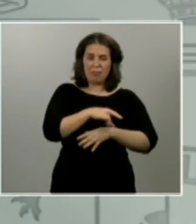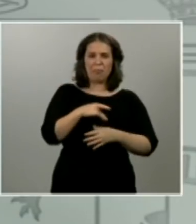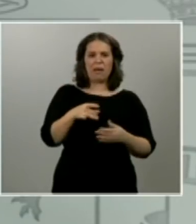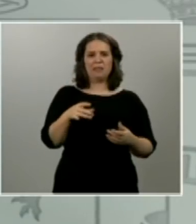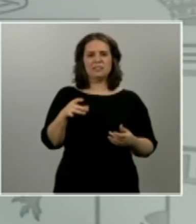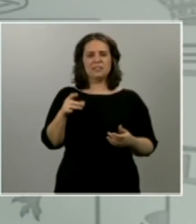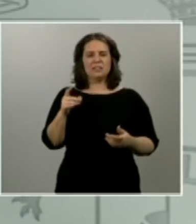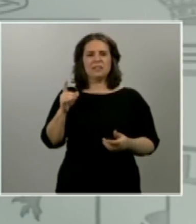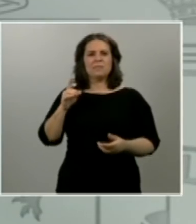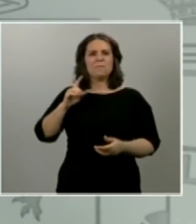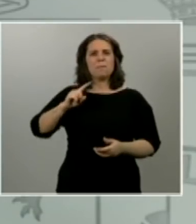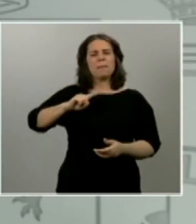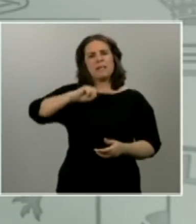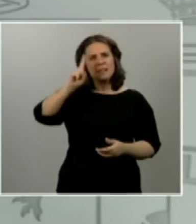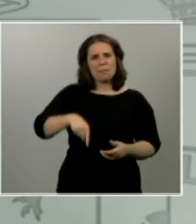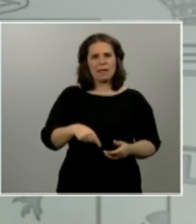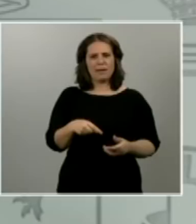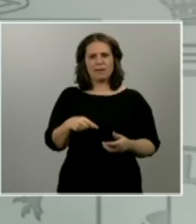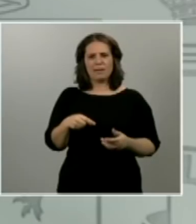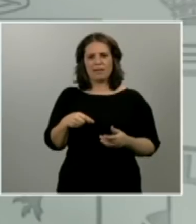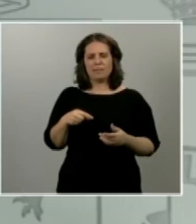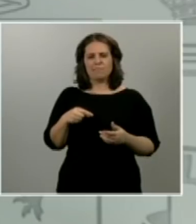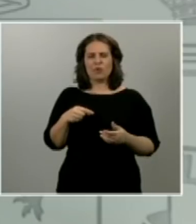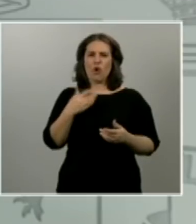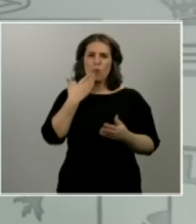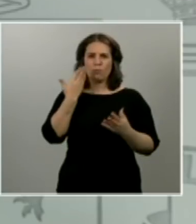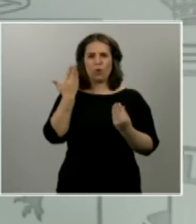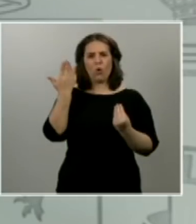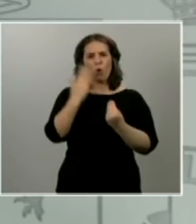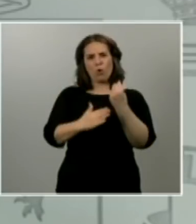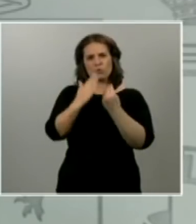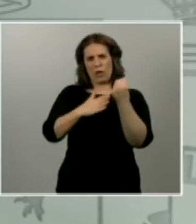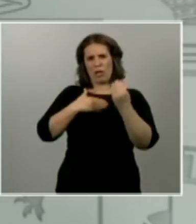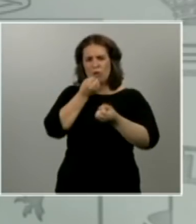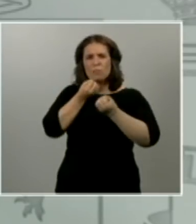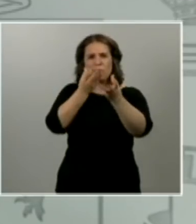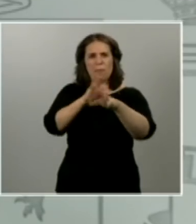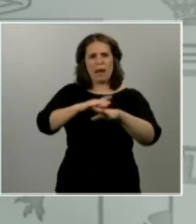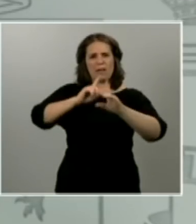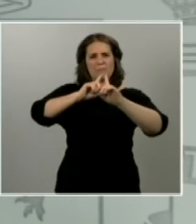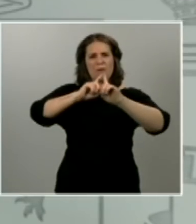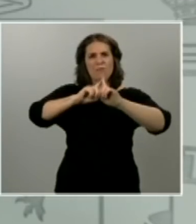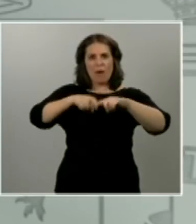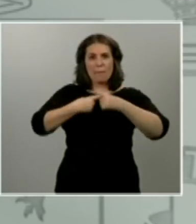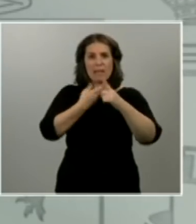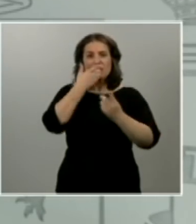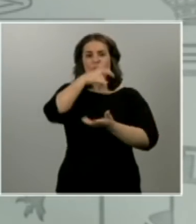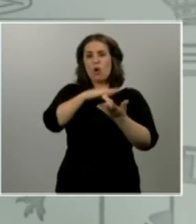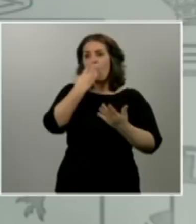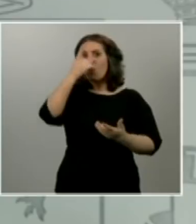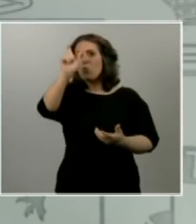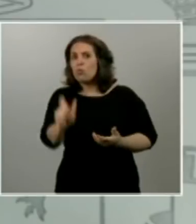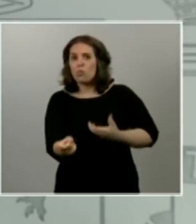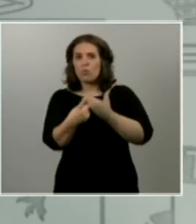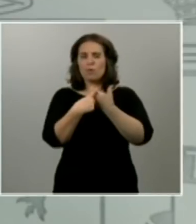duda alguna, también de profundo consuelo a los familiares y a los amigos de quienes, desgraciadamente, hayan perdido la vida sin que